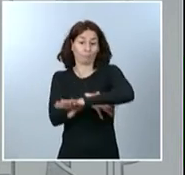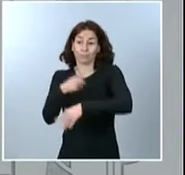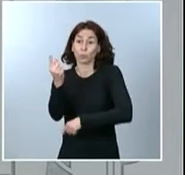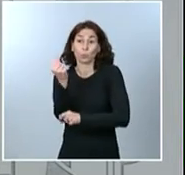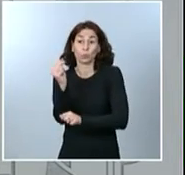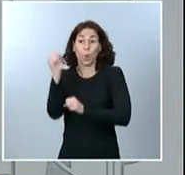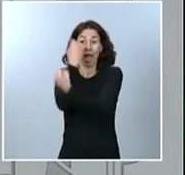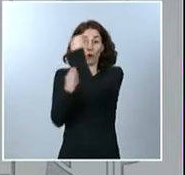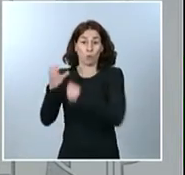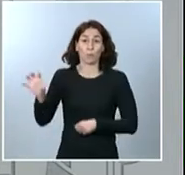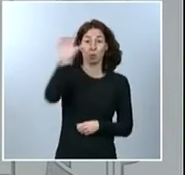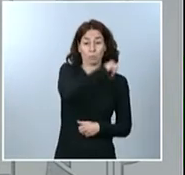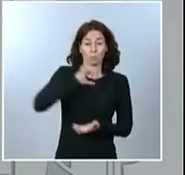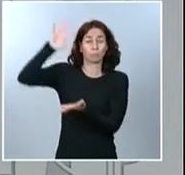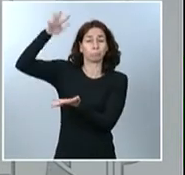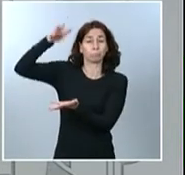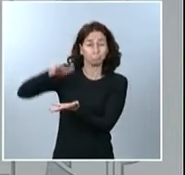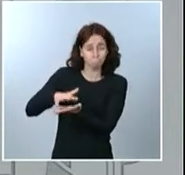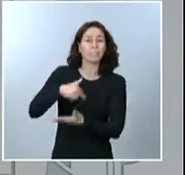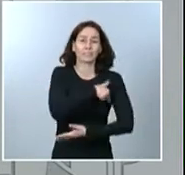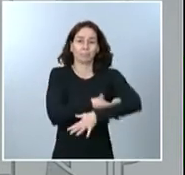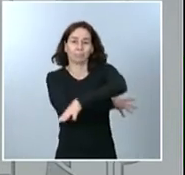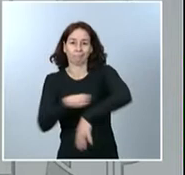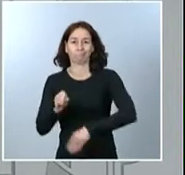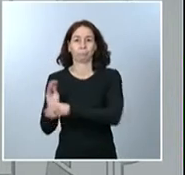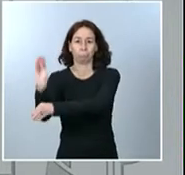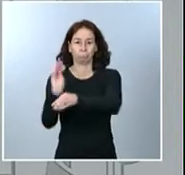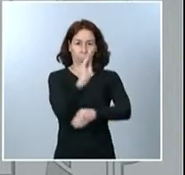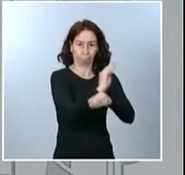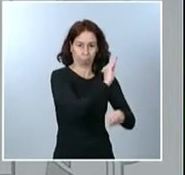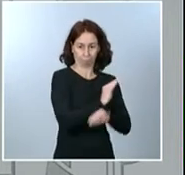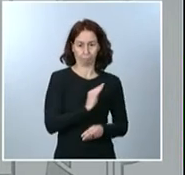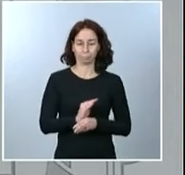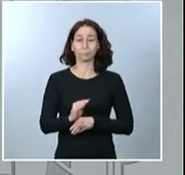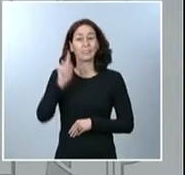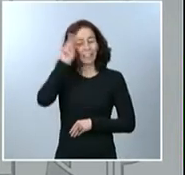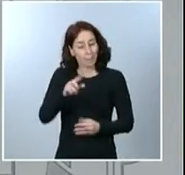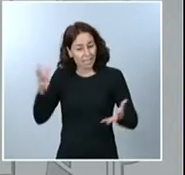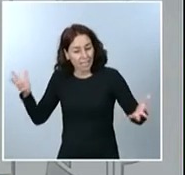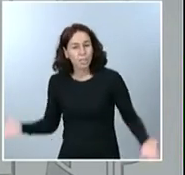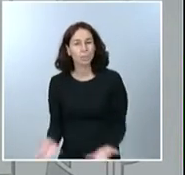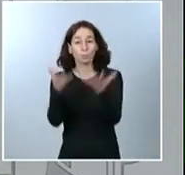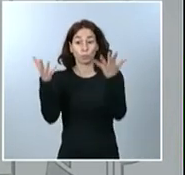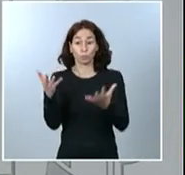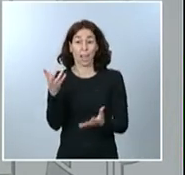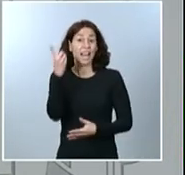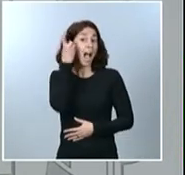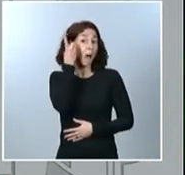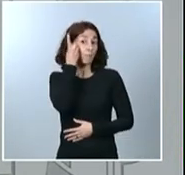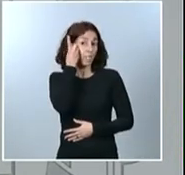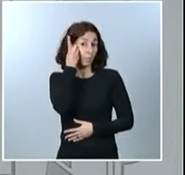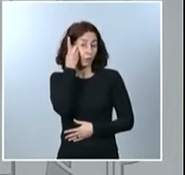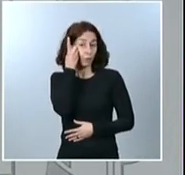y social de cada uno de los territorios. Y, finalmente, impulsar la aplicación móvil radar COVID-19 que, a través